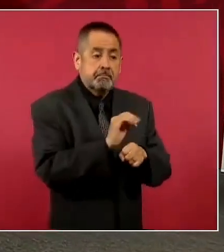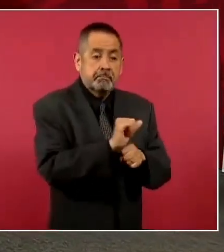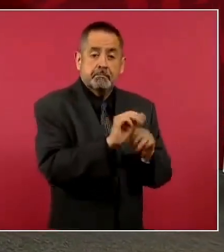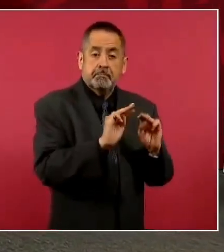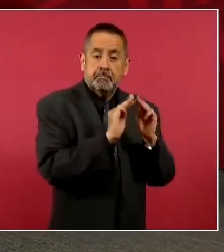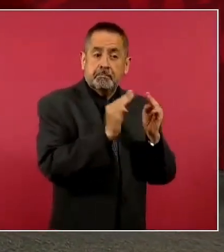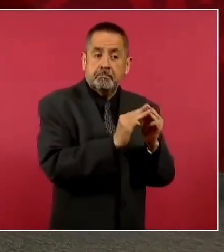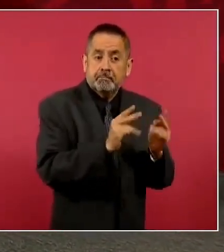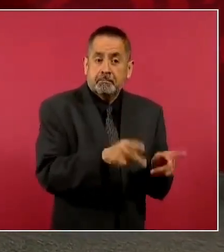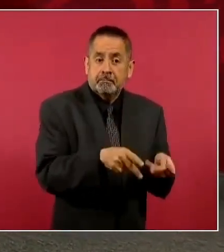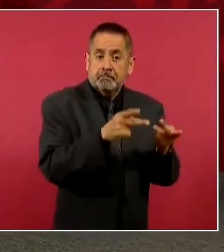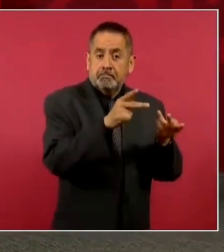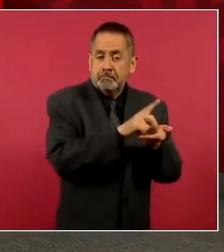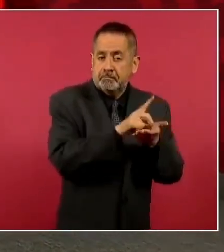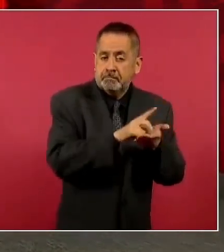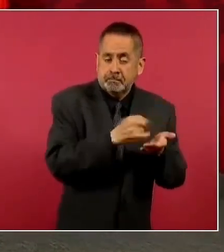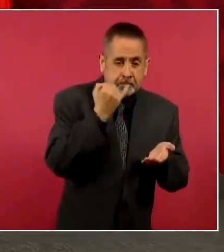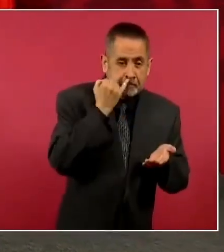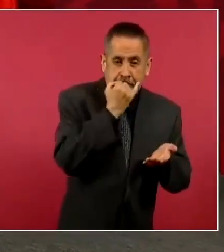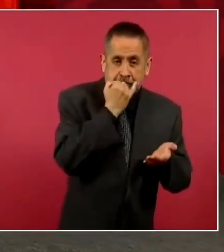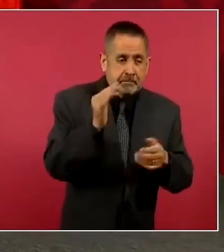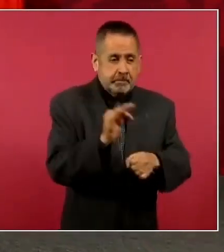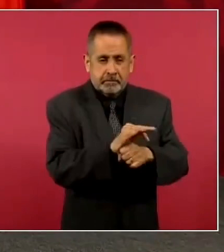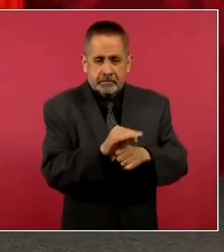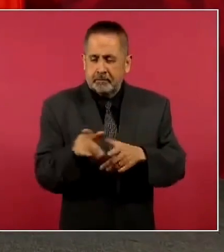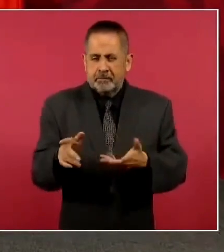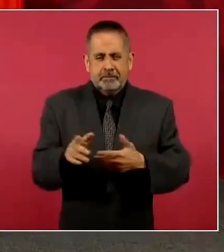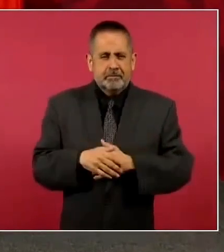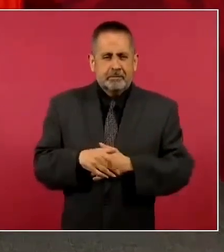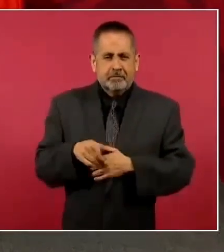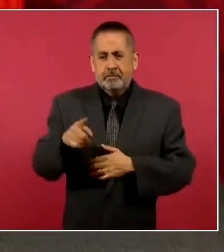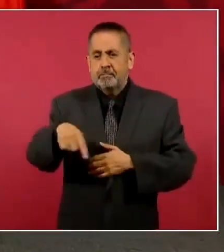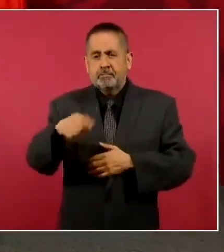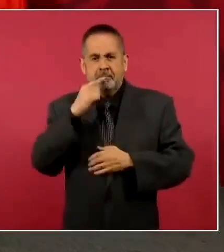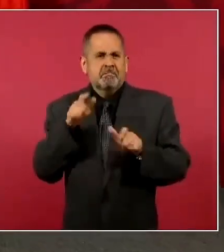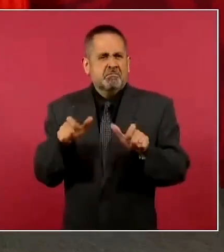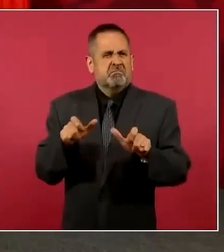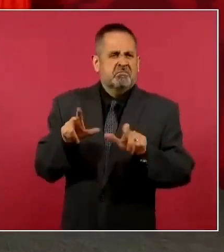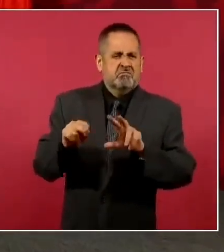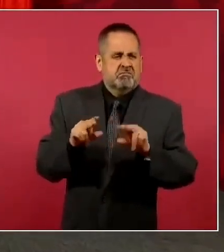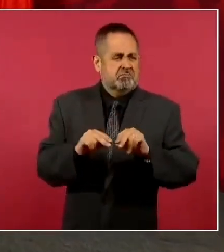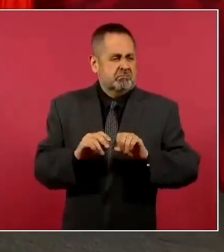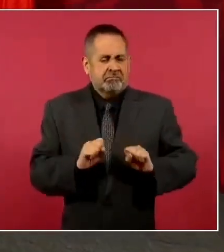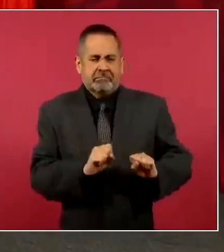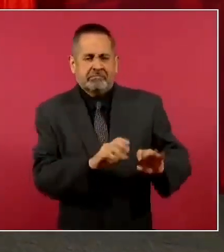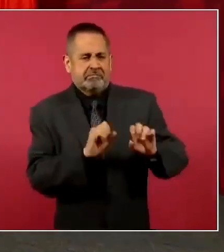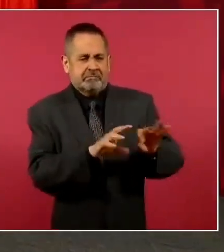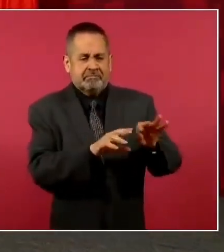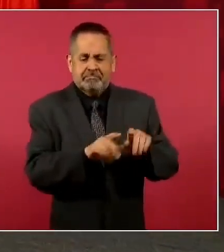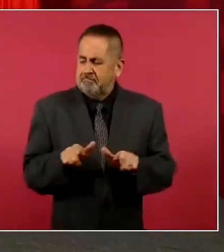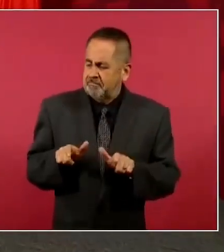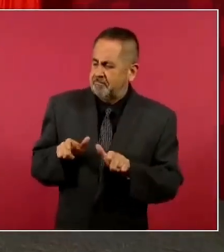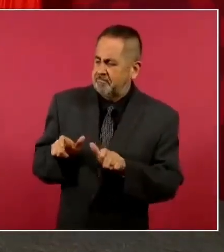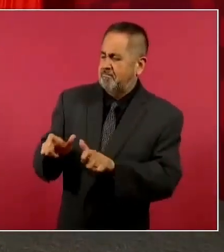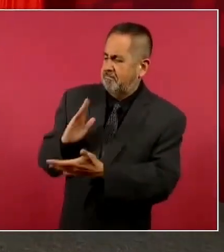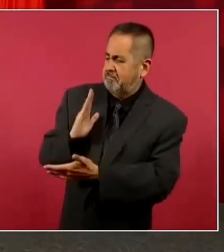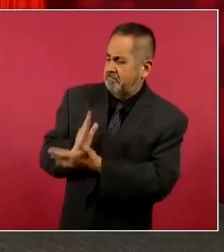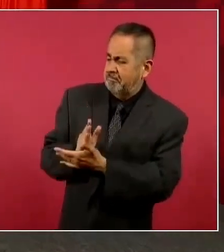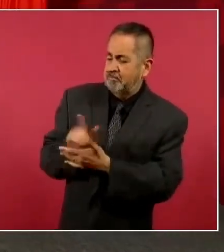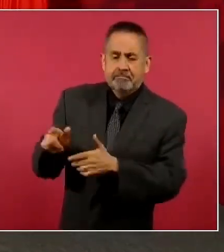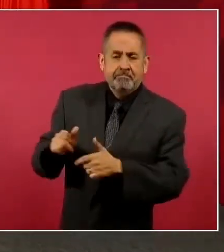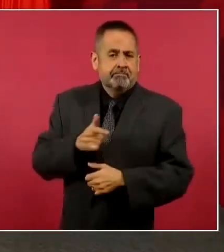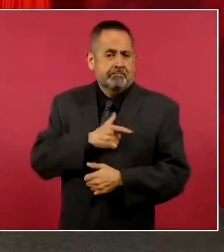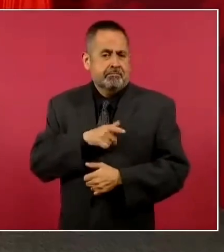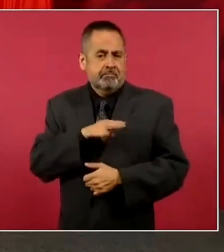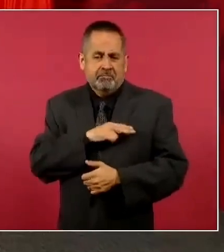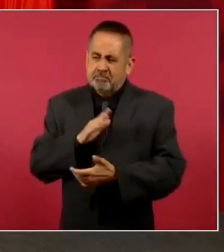incluso busca retener a elementos del Ejército, de